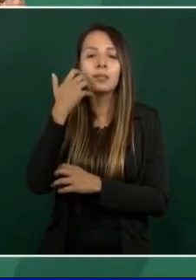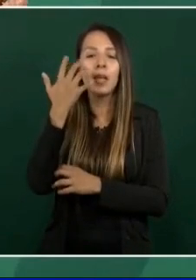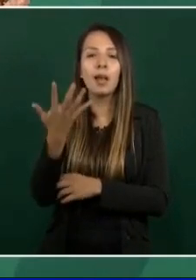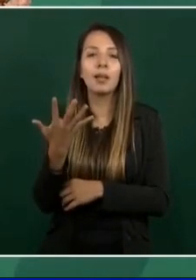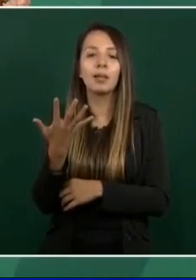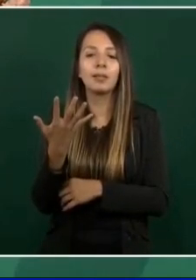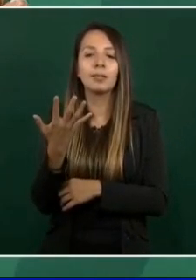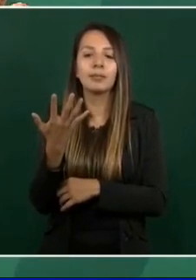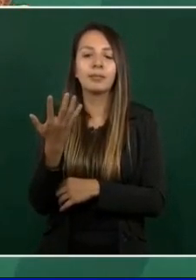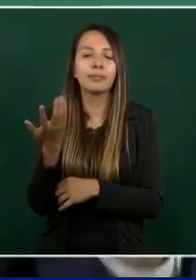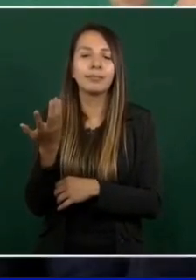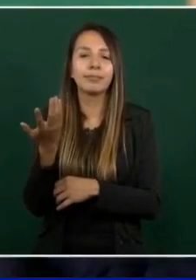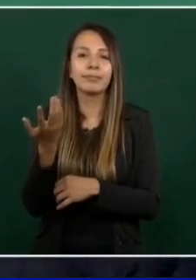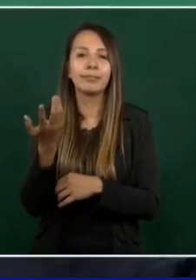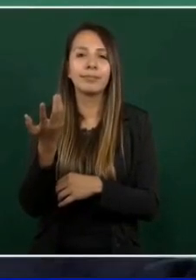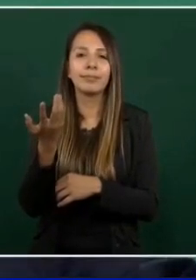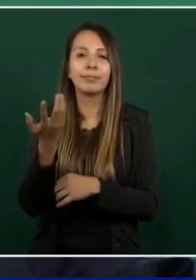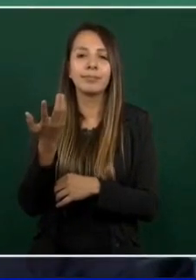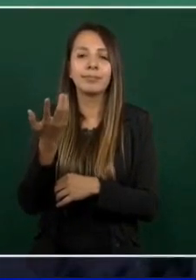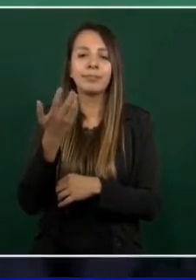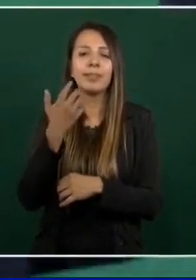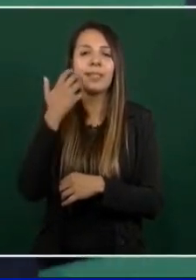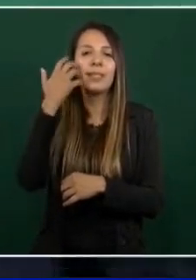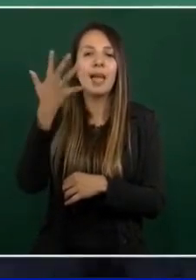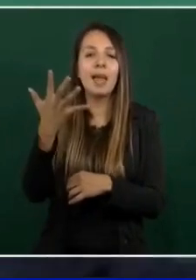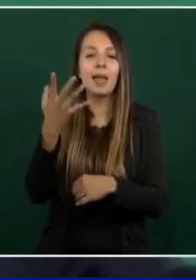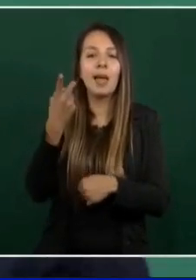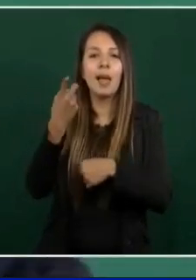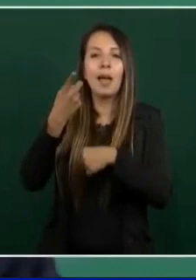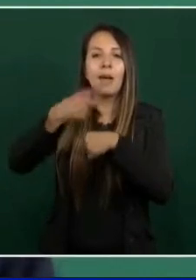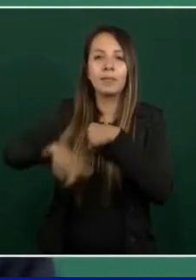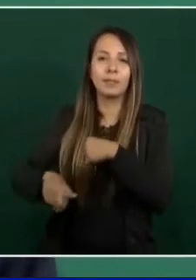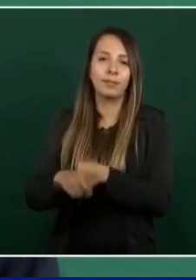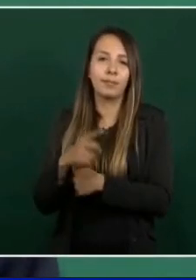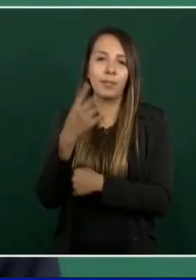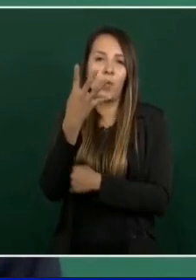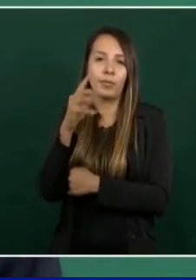buscar a afectar el proyecto de transformación.